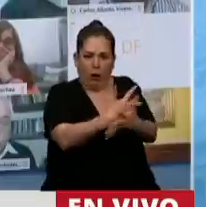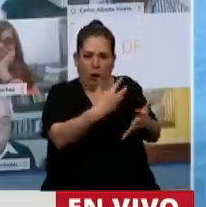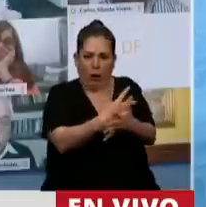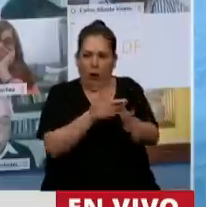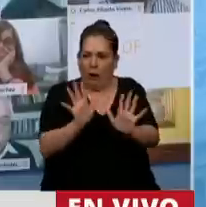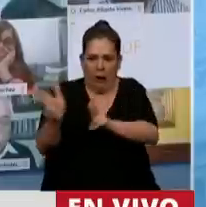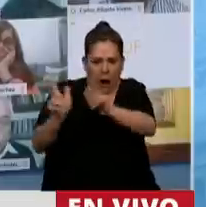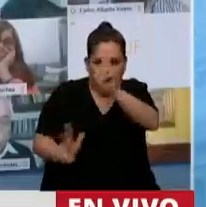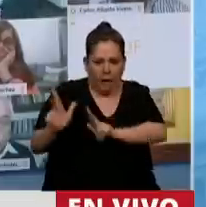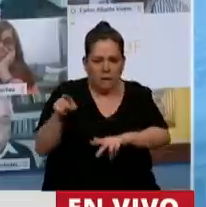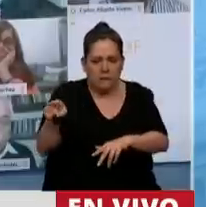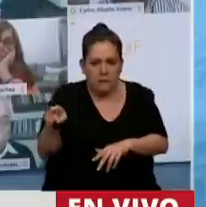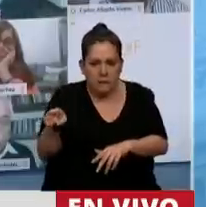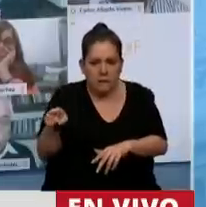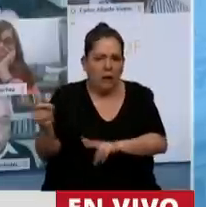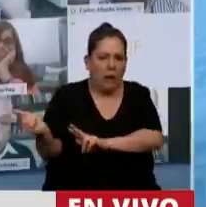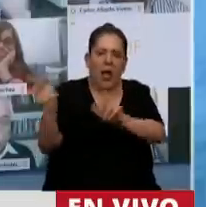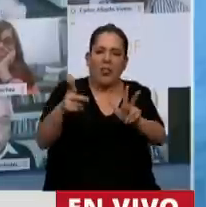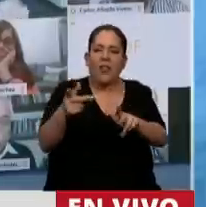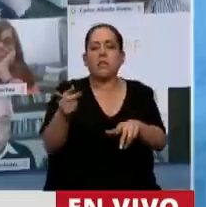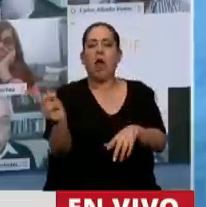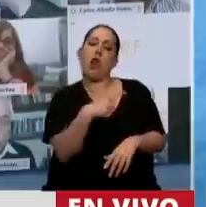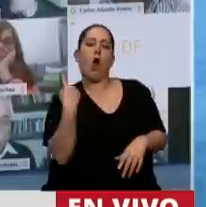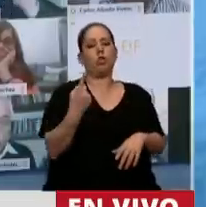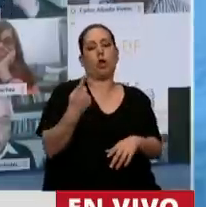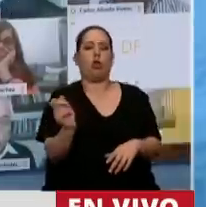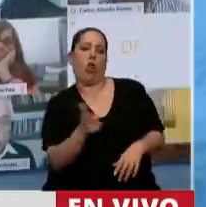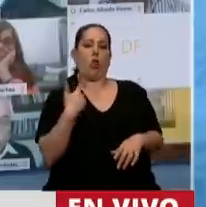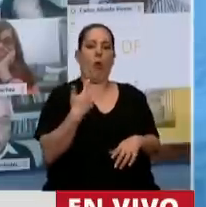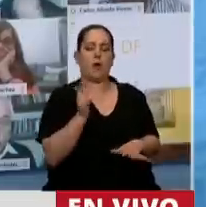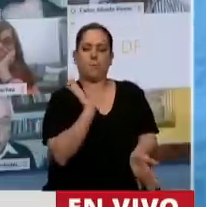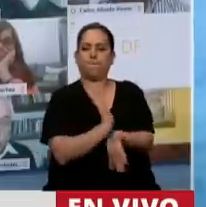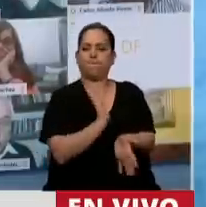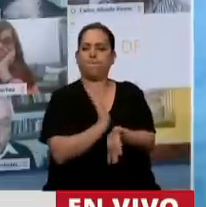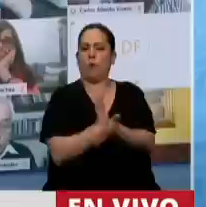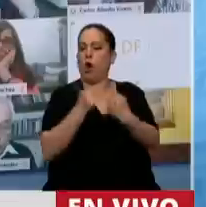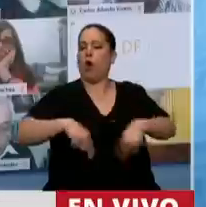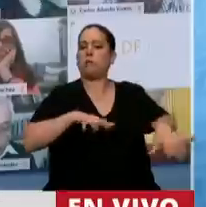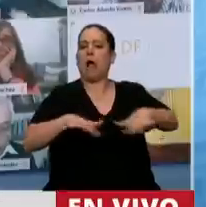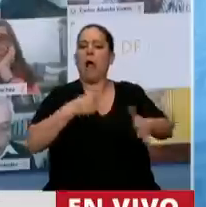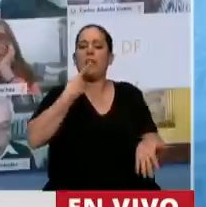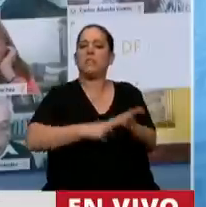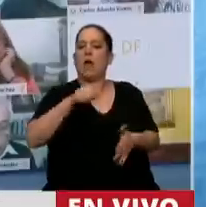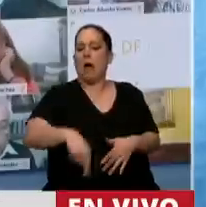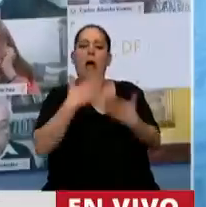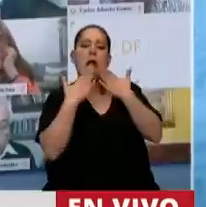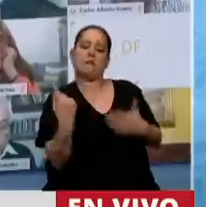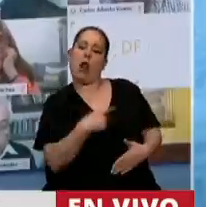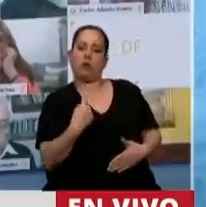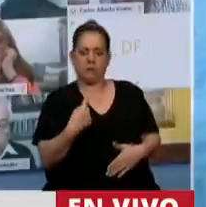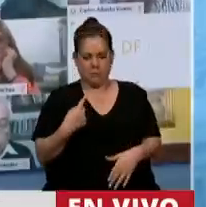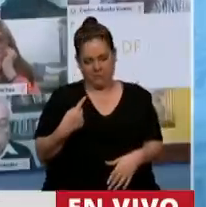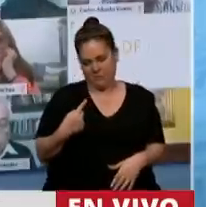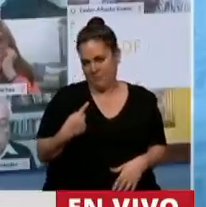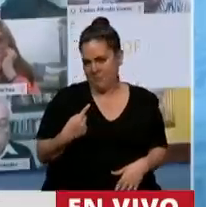ahora simplemente para decir nosotros somos los dueños de lo que pase acá. Y lo dijo